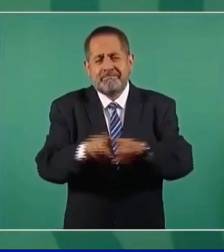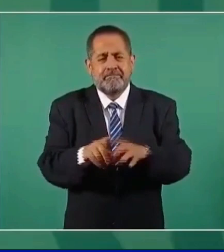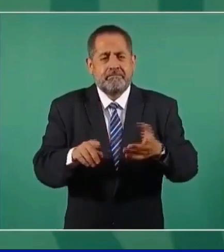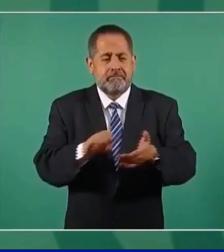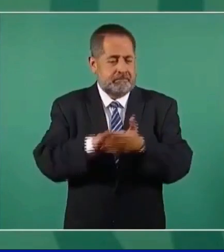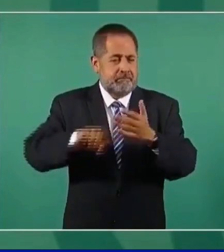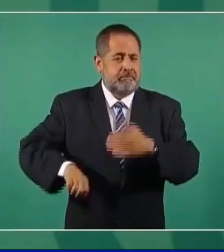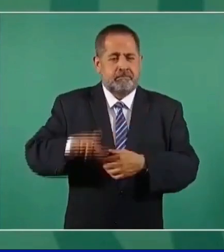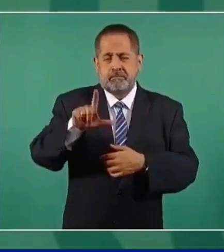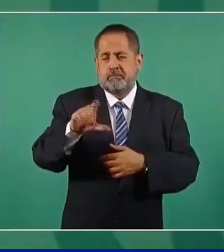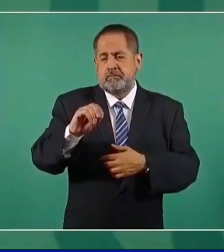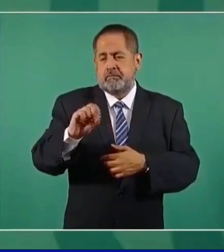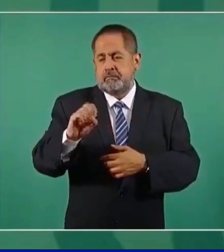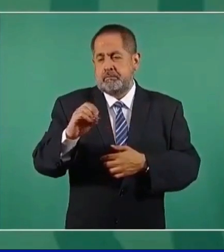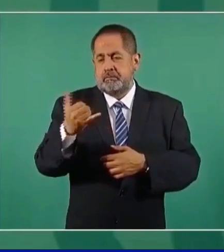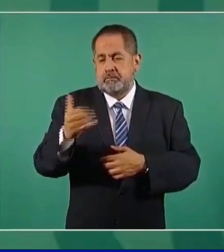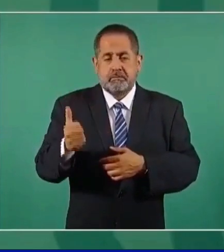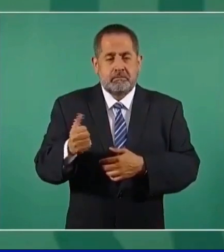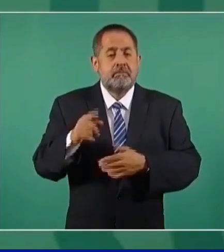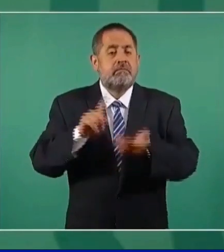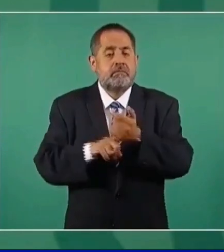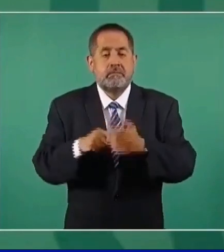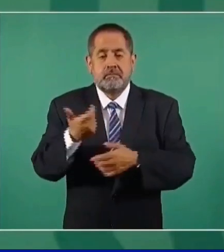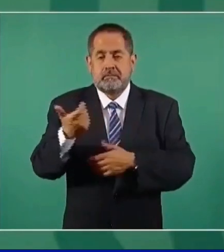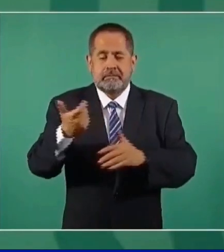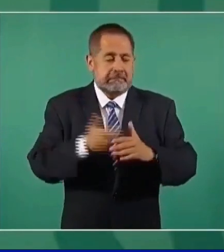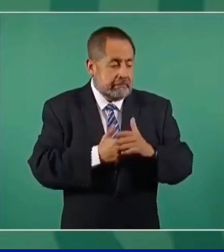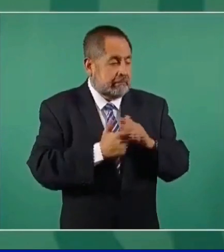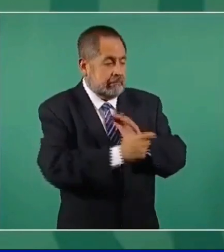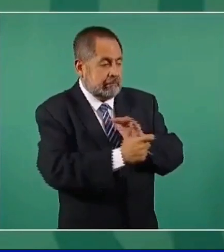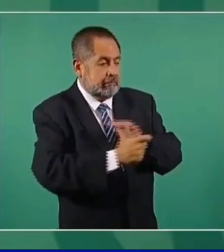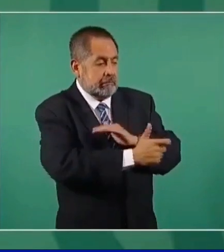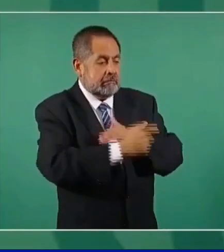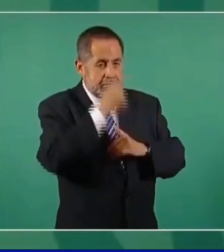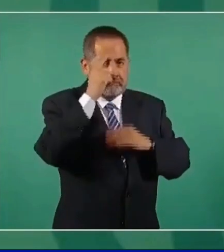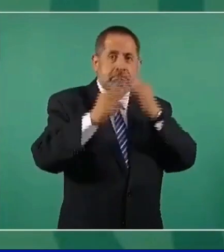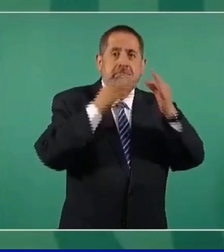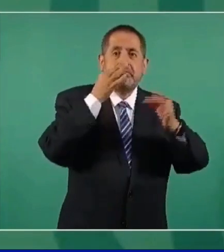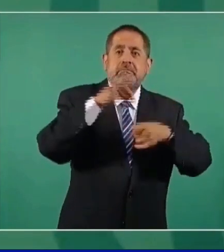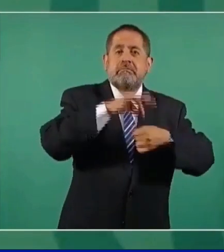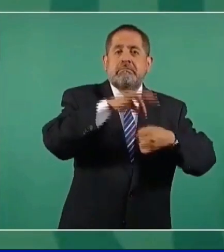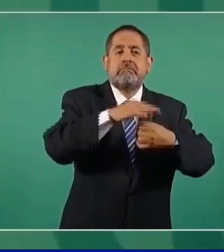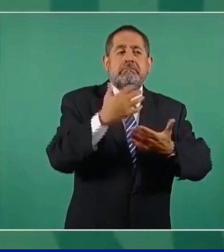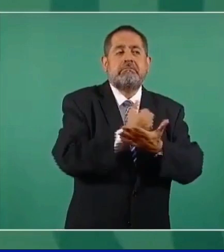Lozoya fue dinero para las campañas también.